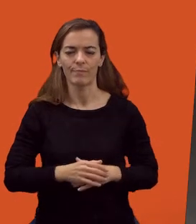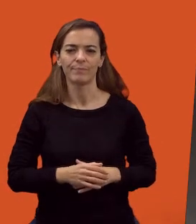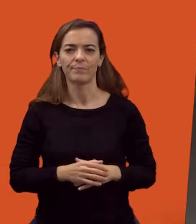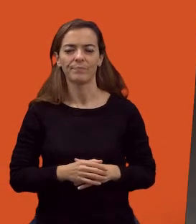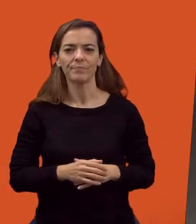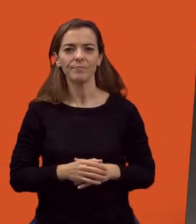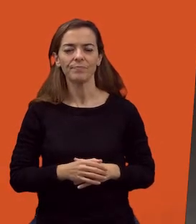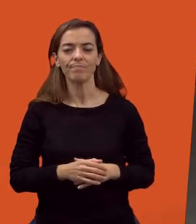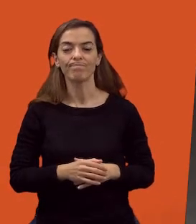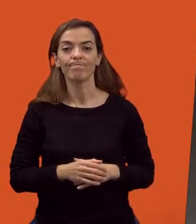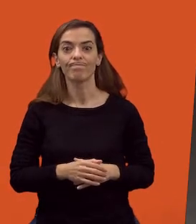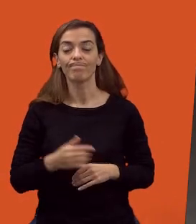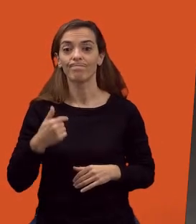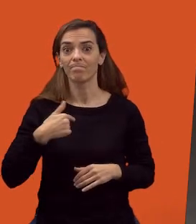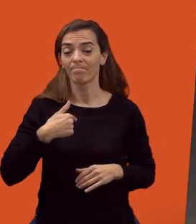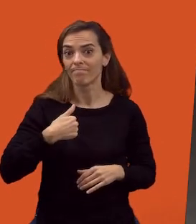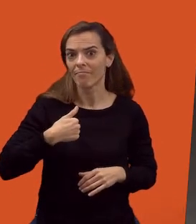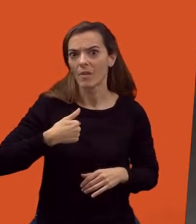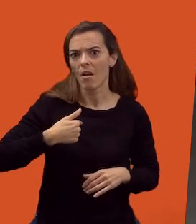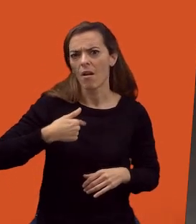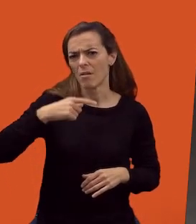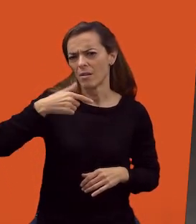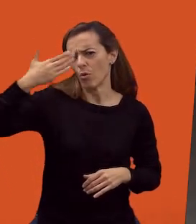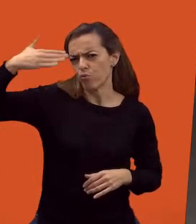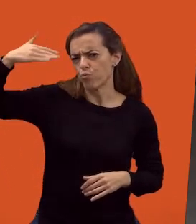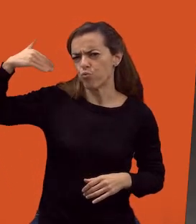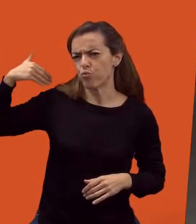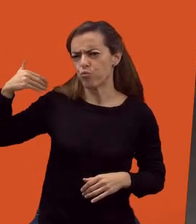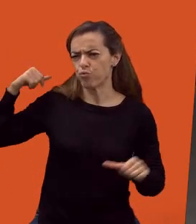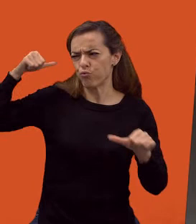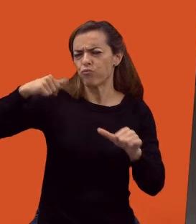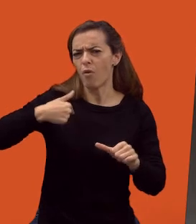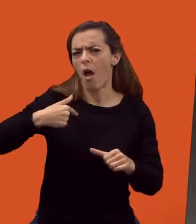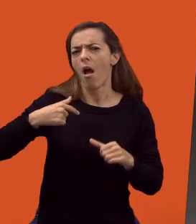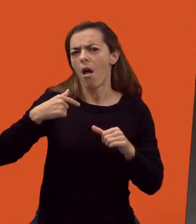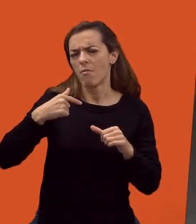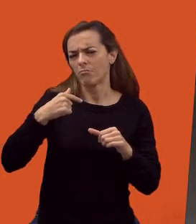Yo la verdad es que hacía mucho tiempo que tenía ganas de trabajar en blanco y negro